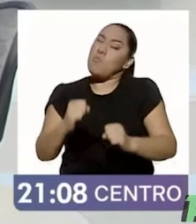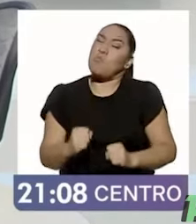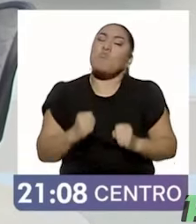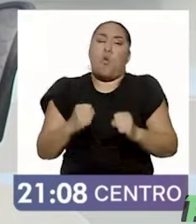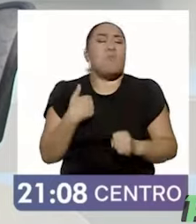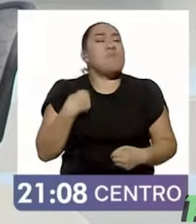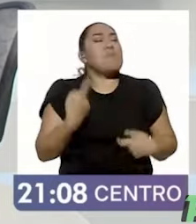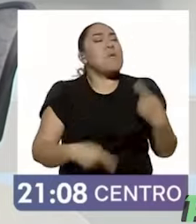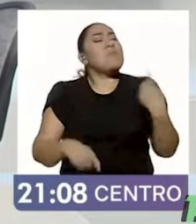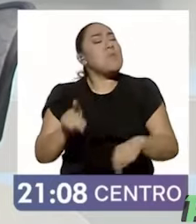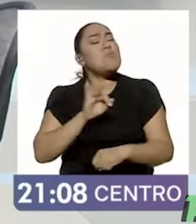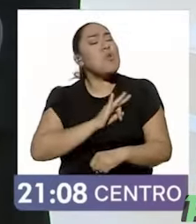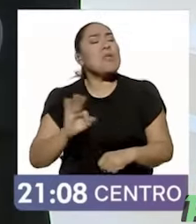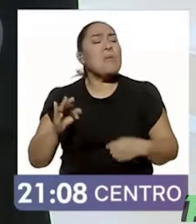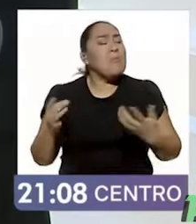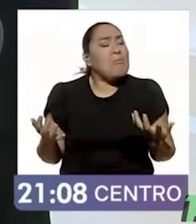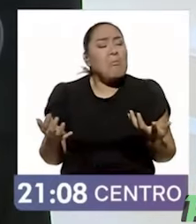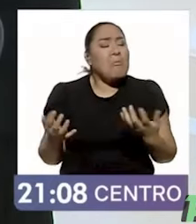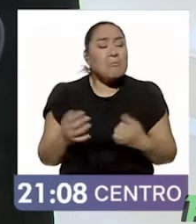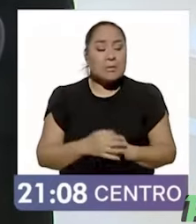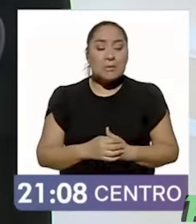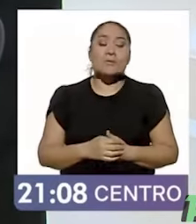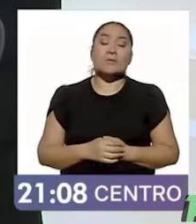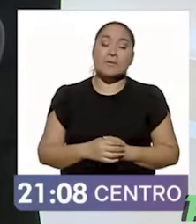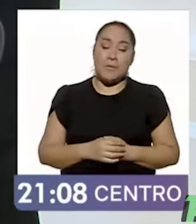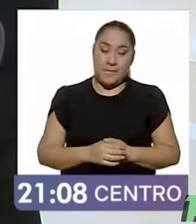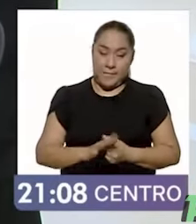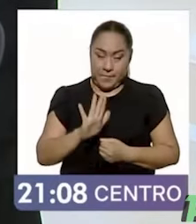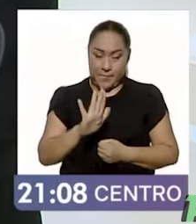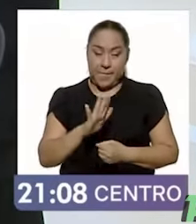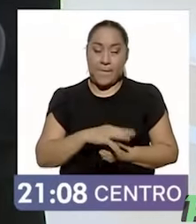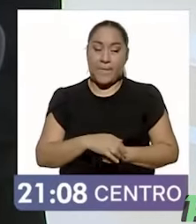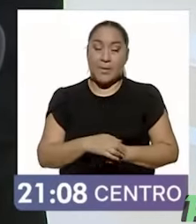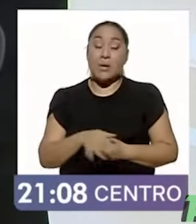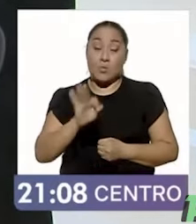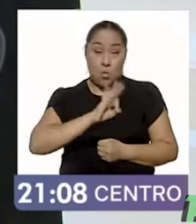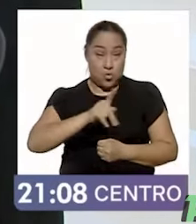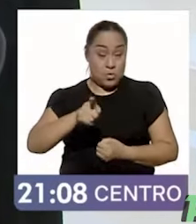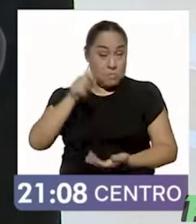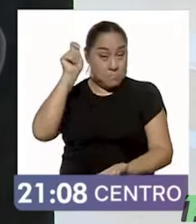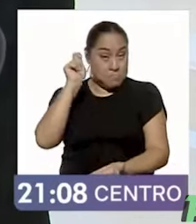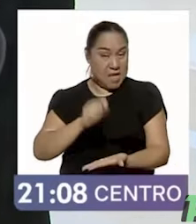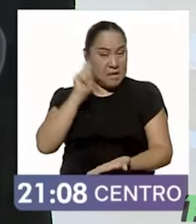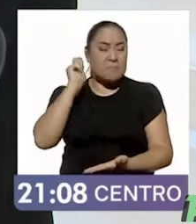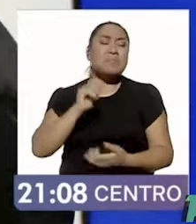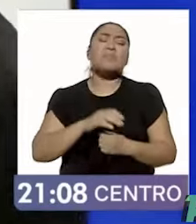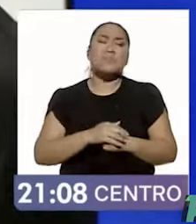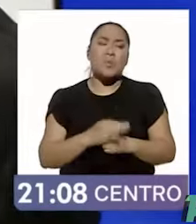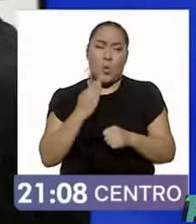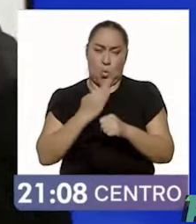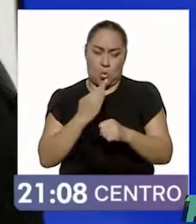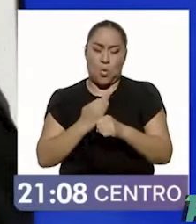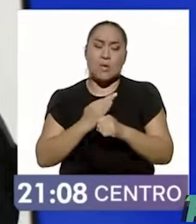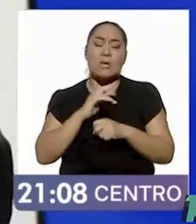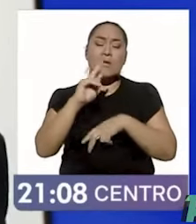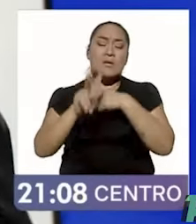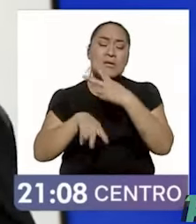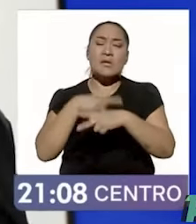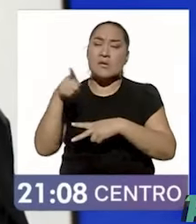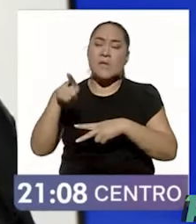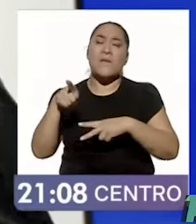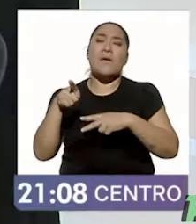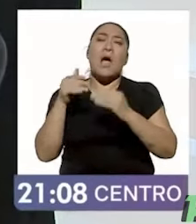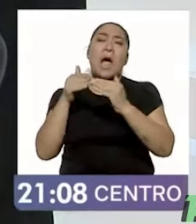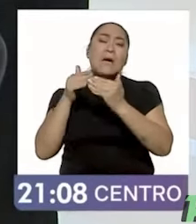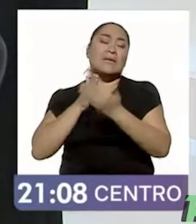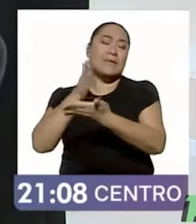mesa. Por supuesto. Ahí está. Primero vamos a la mesa. su mazo? ¿Y qué le va a hacer? No, vamos a ir a la mesa, pero de Alcántara Carrancá, en